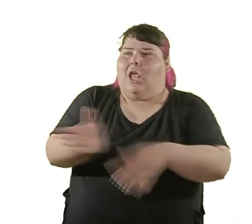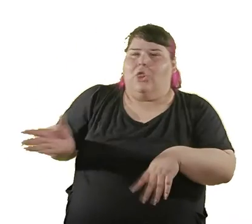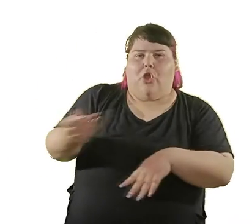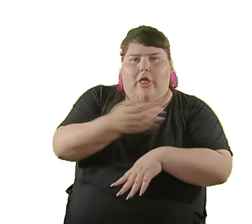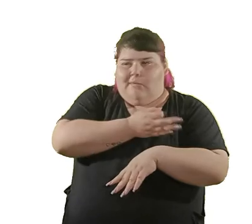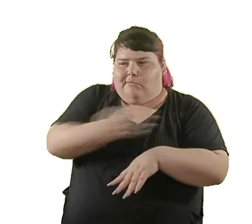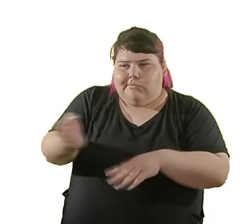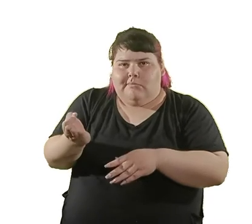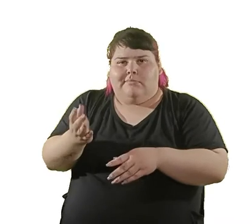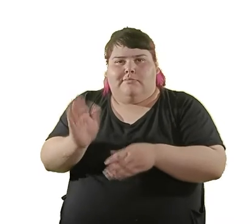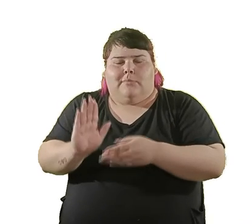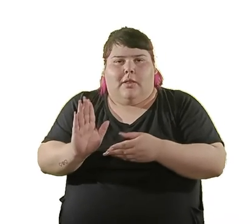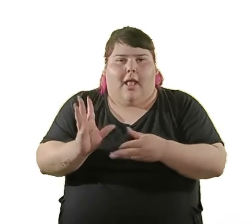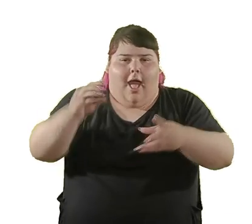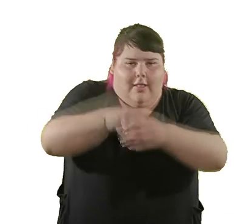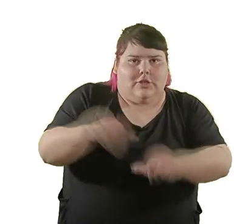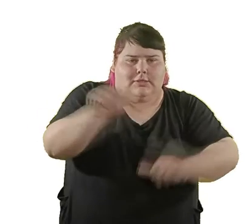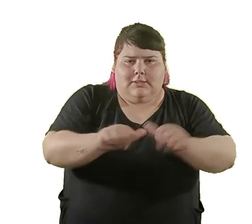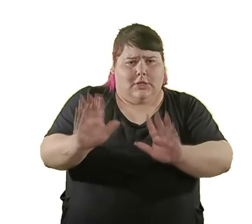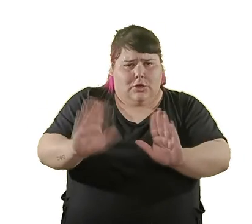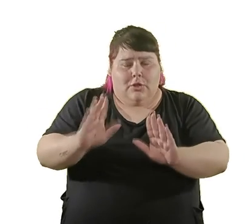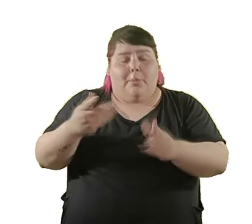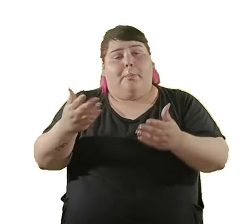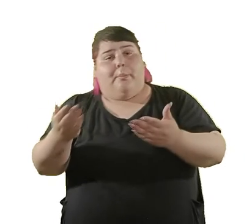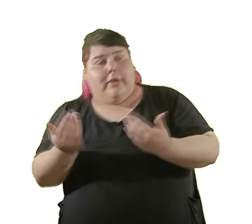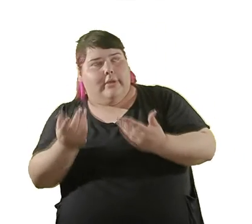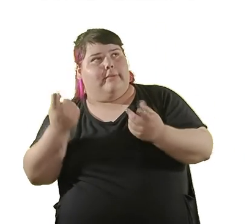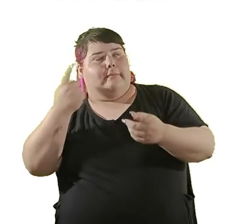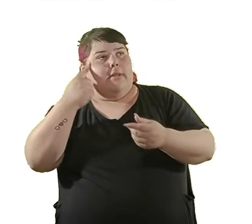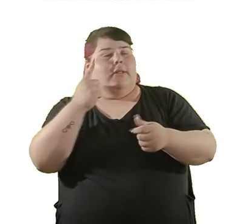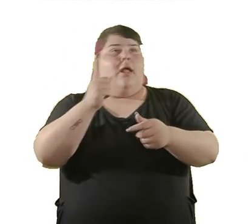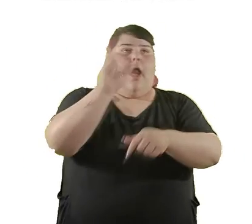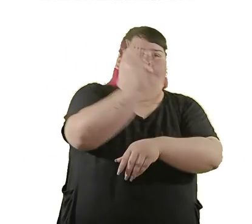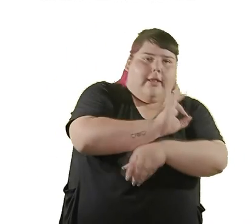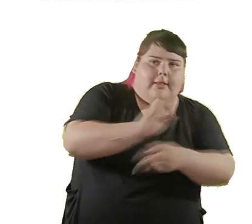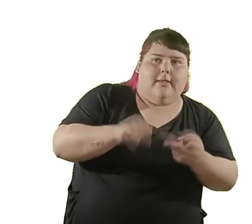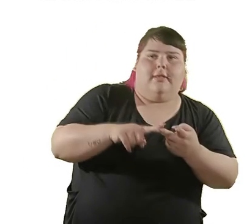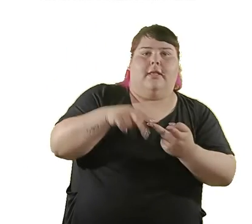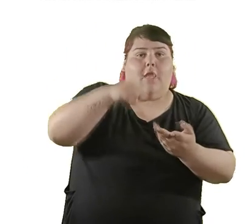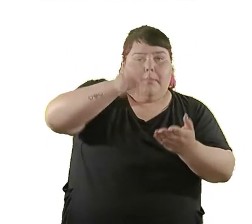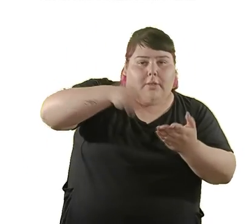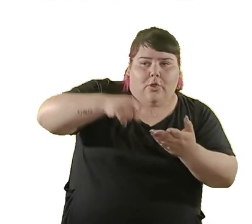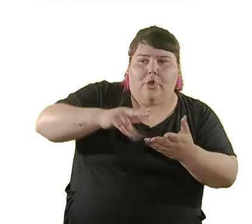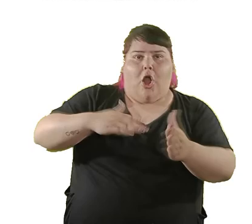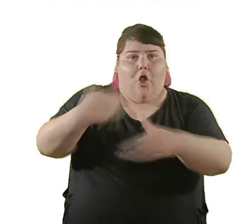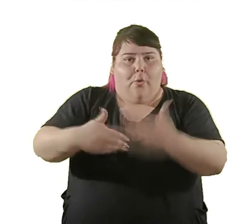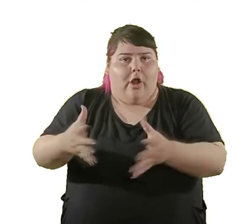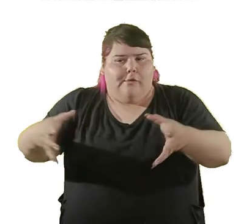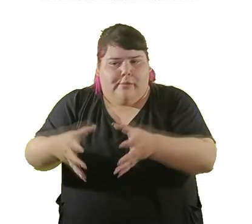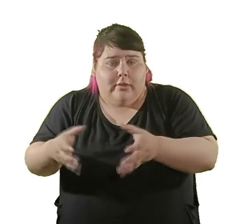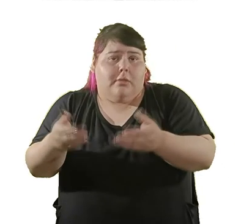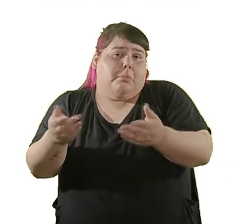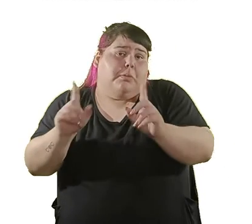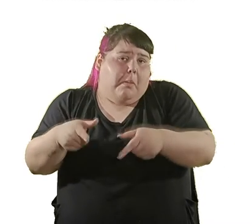parte de su universo posible. Así como se imaginan que pueden ser arquitectas, pintoras, que pueden ser futbolistas, también pueden ser astrónomas, pueden ser